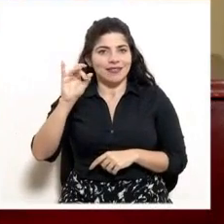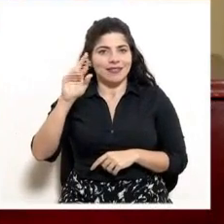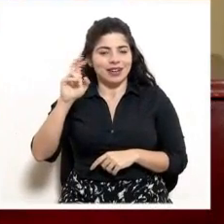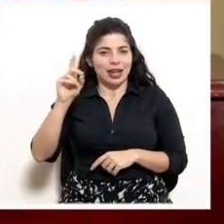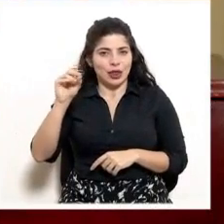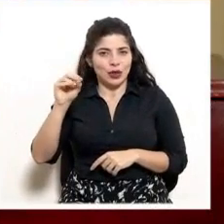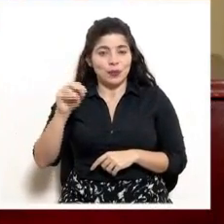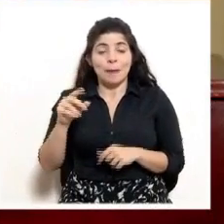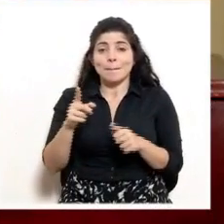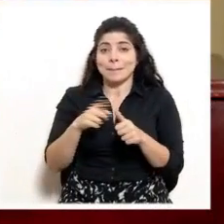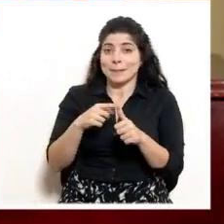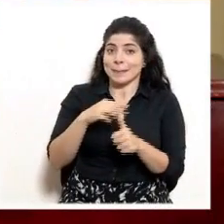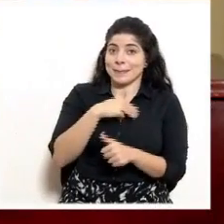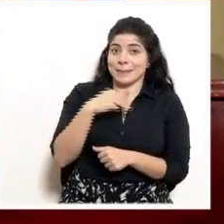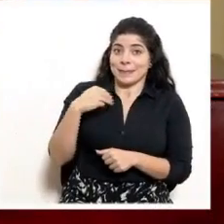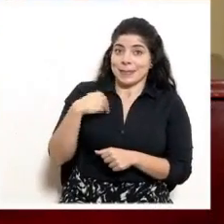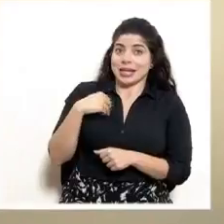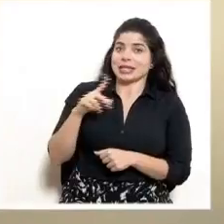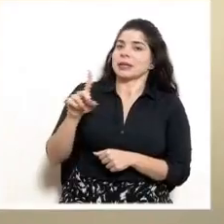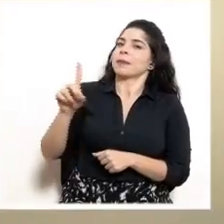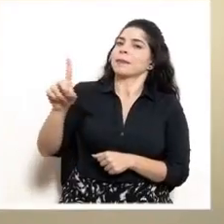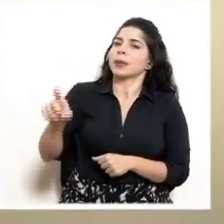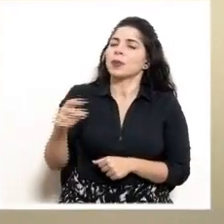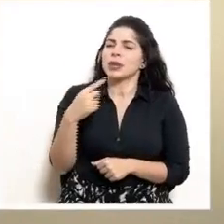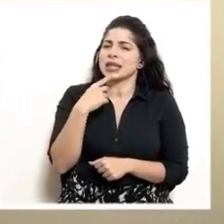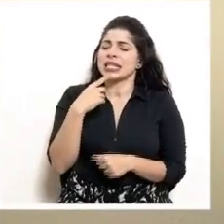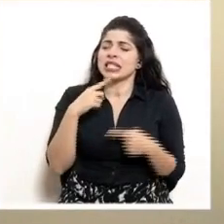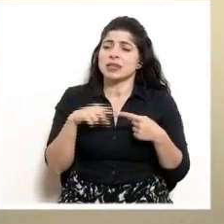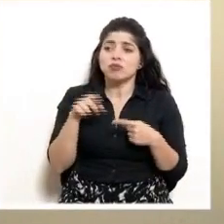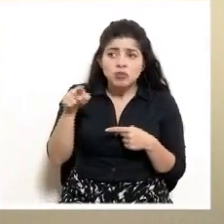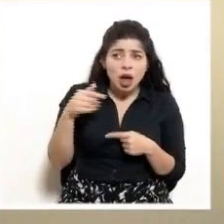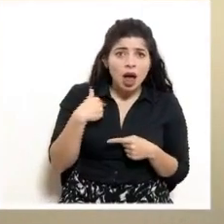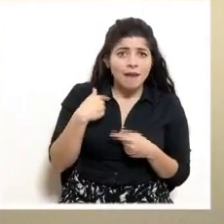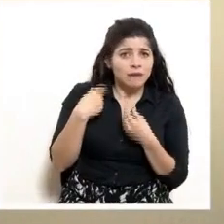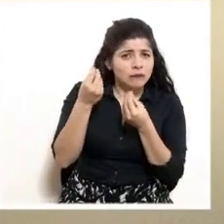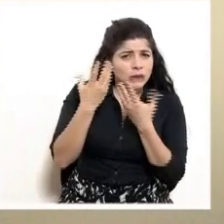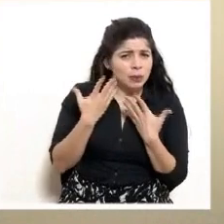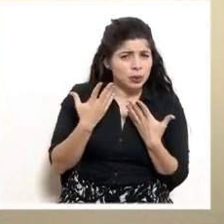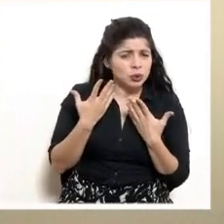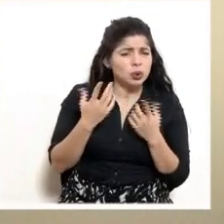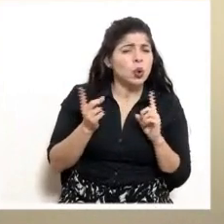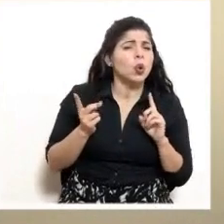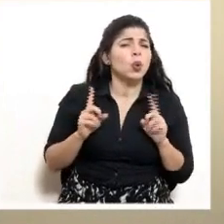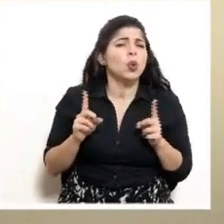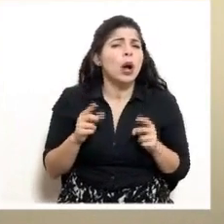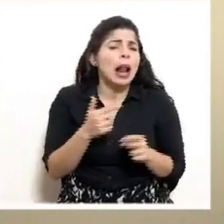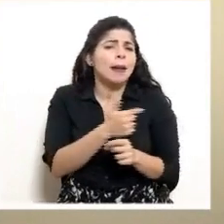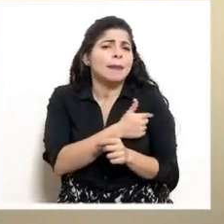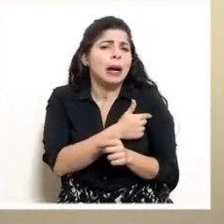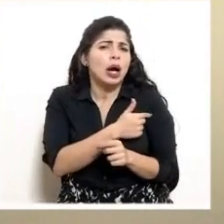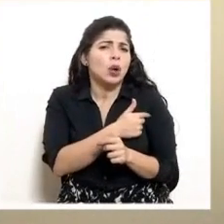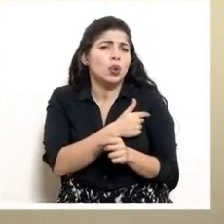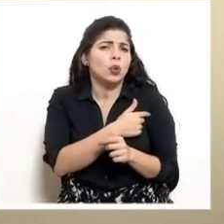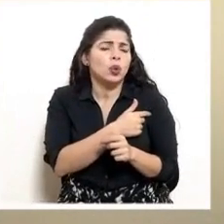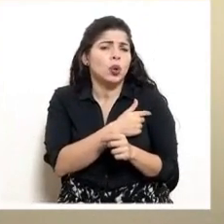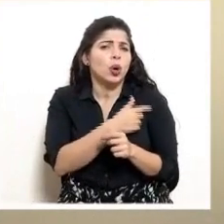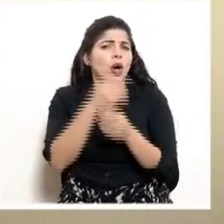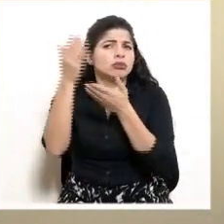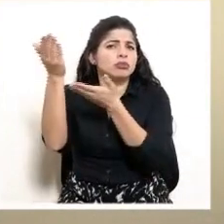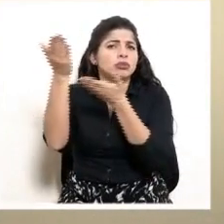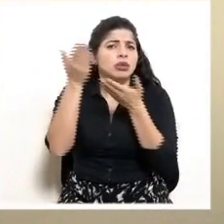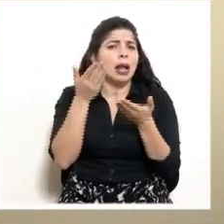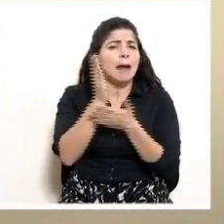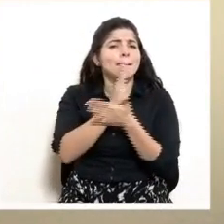ministra nos consulta, tiene información de cuáles vacunas serían las que vendrían por el